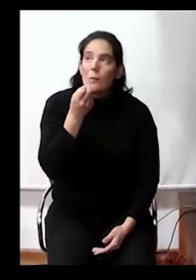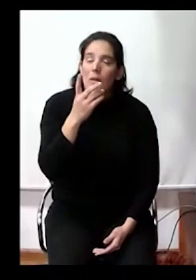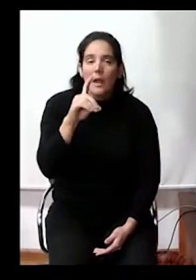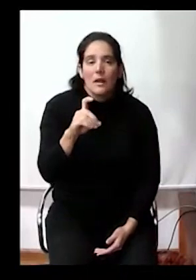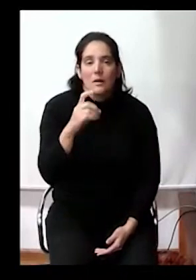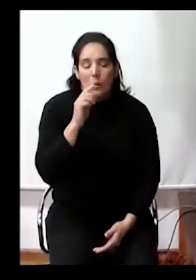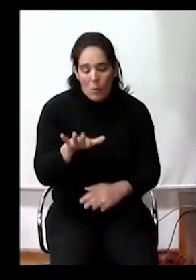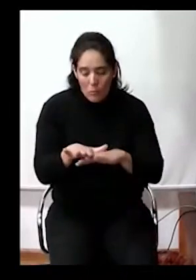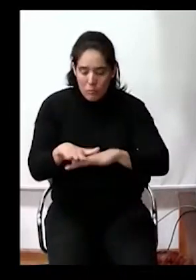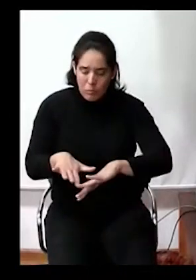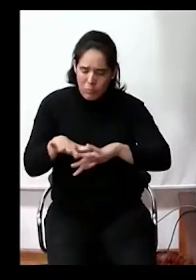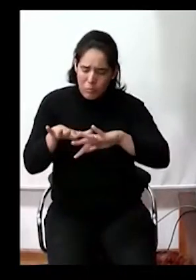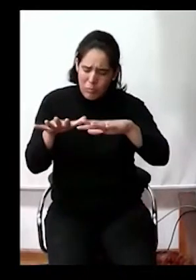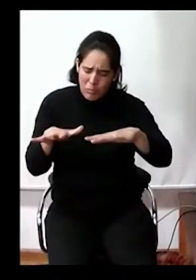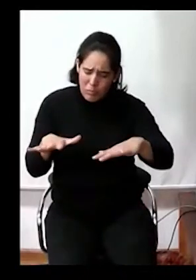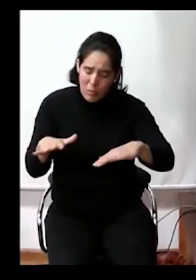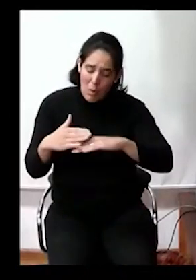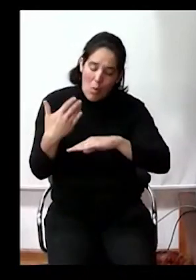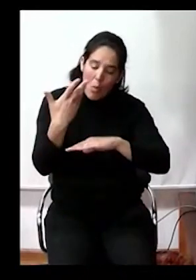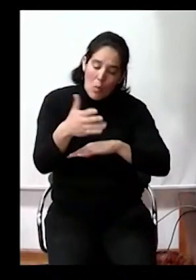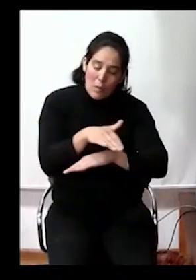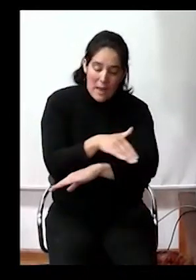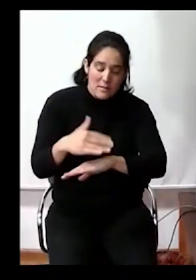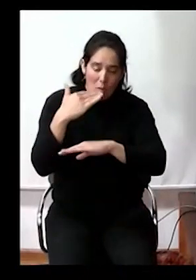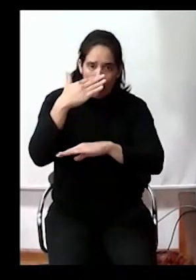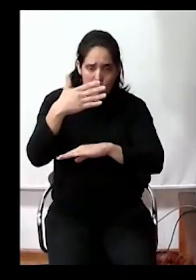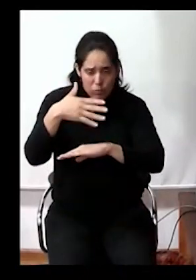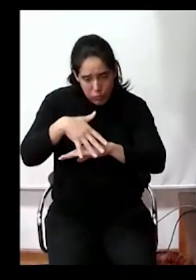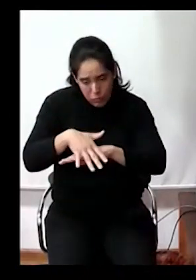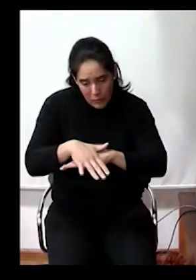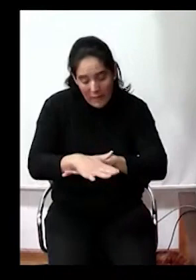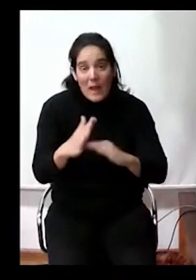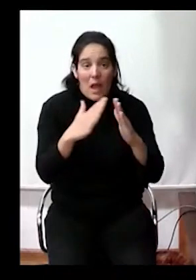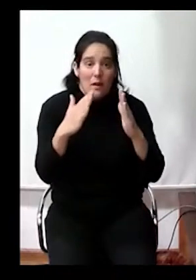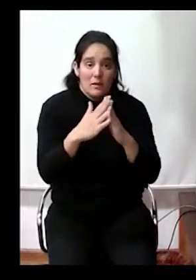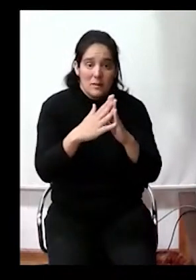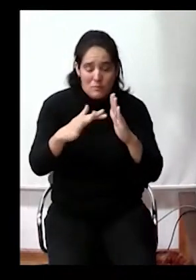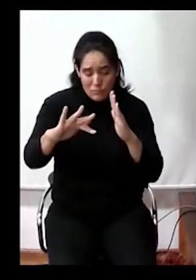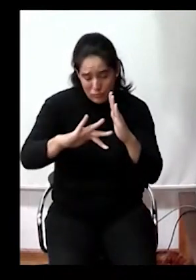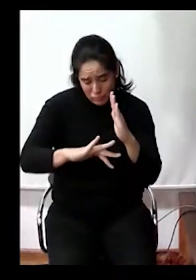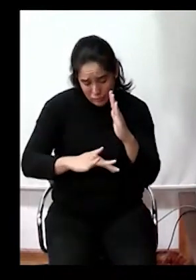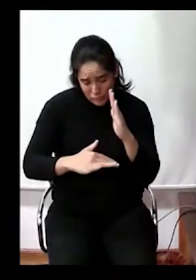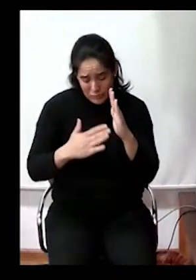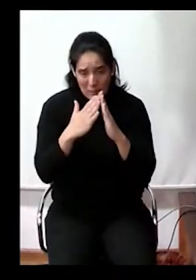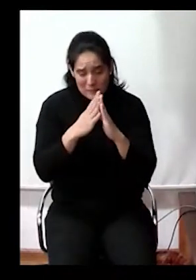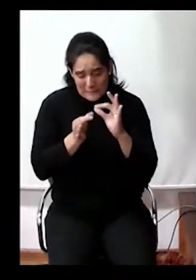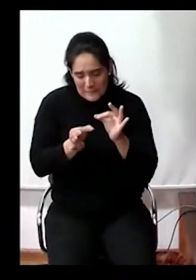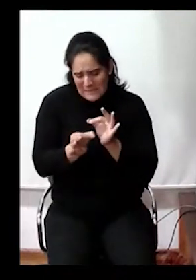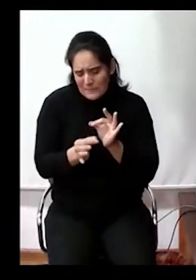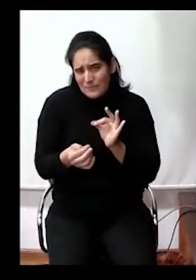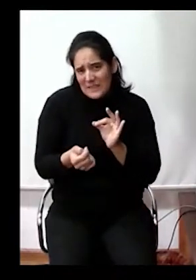agua los desborda, cruza la calle, invade estas cuatro viviendas, llegando hasta unos 30